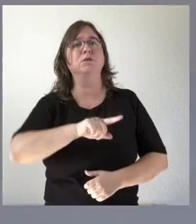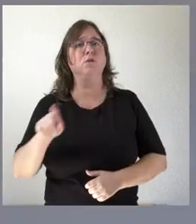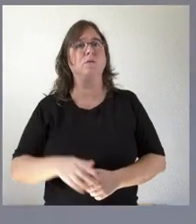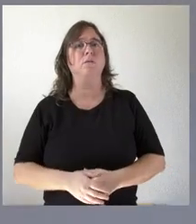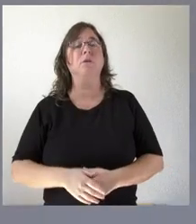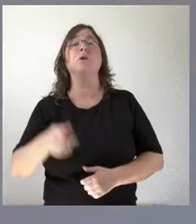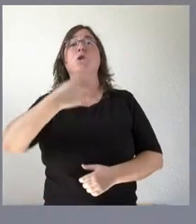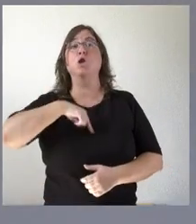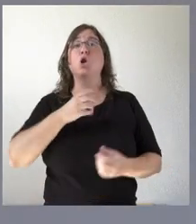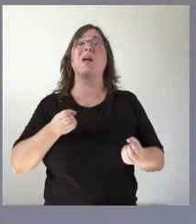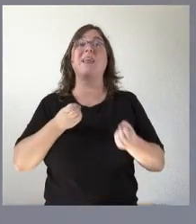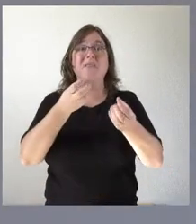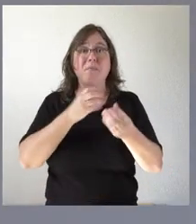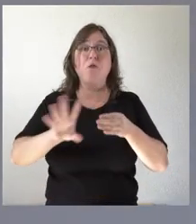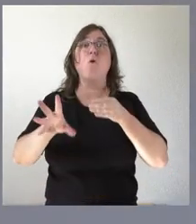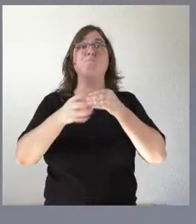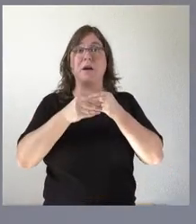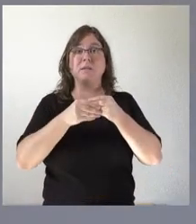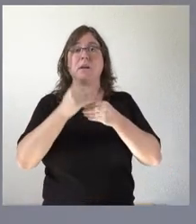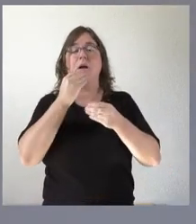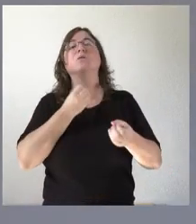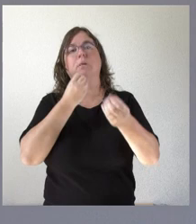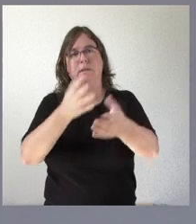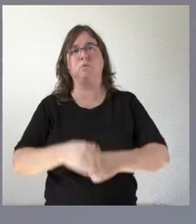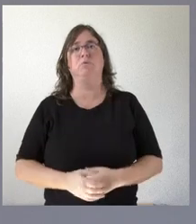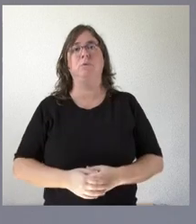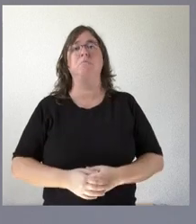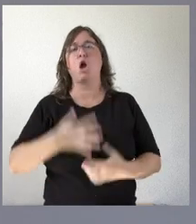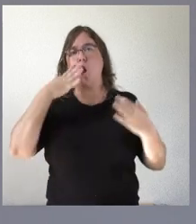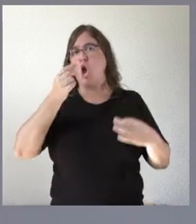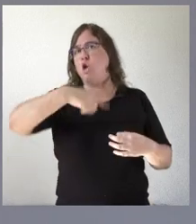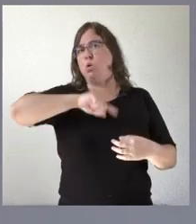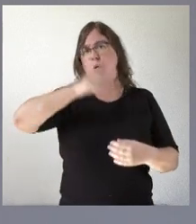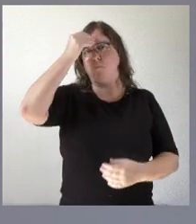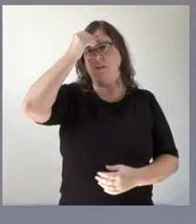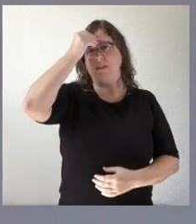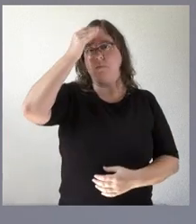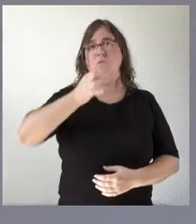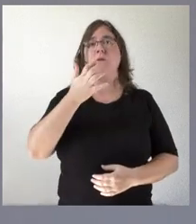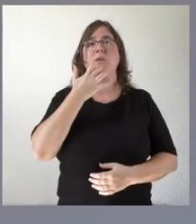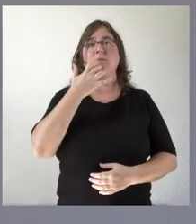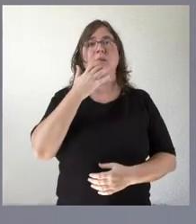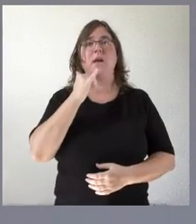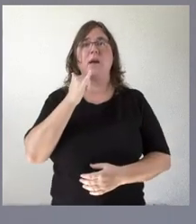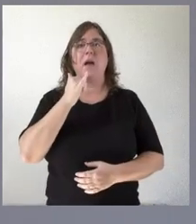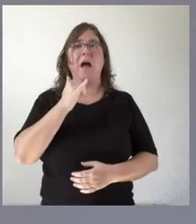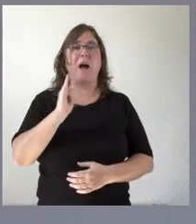cualquier información que tengamos adicional sobre este asunto se lo diremos pero lógicamente seguimos pensando que si hay un promotor